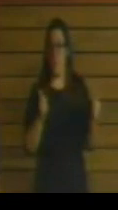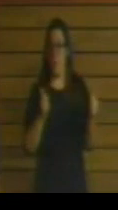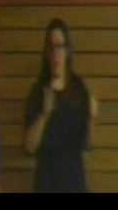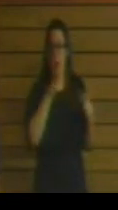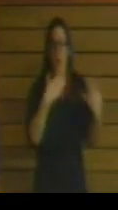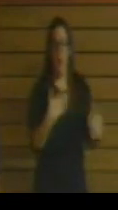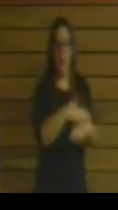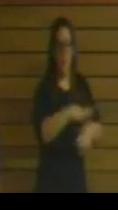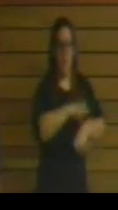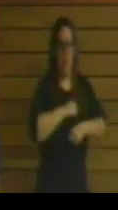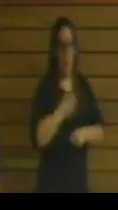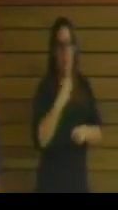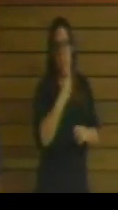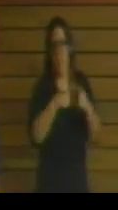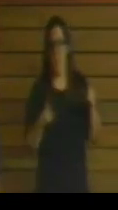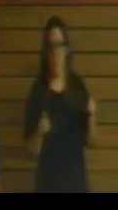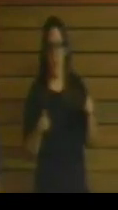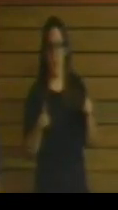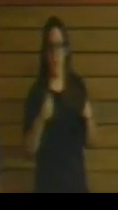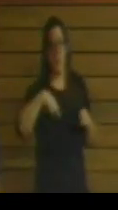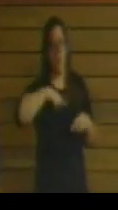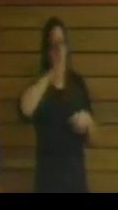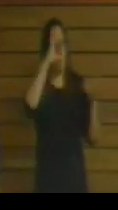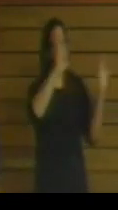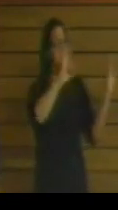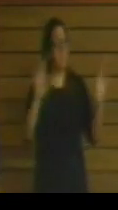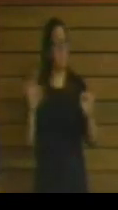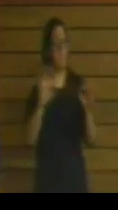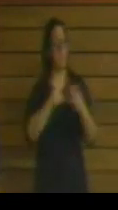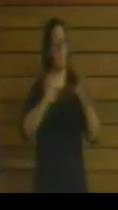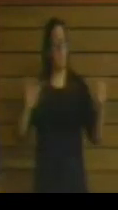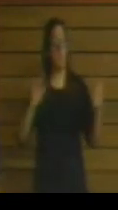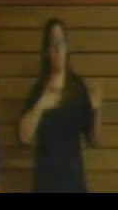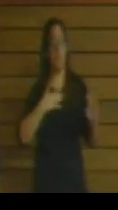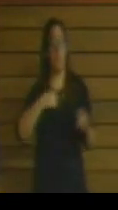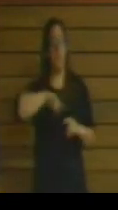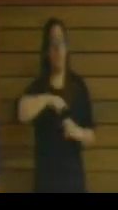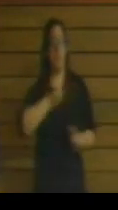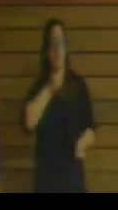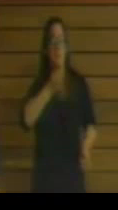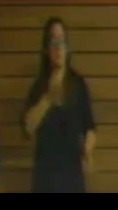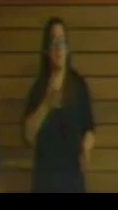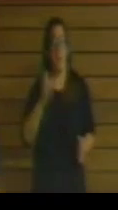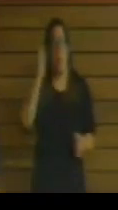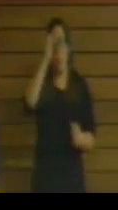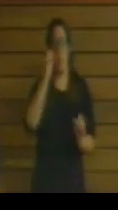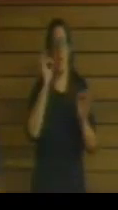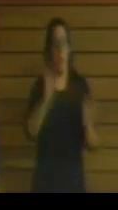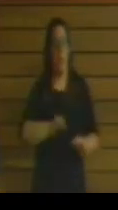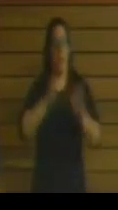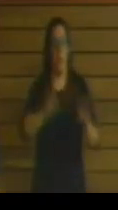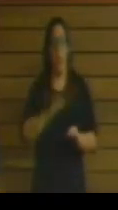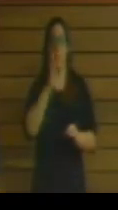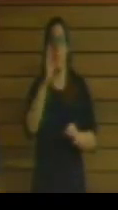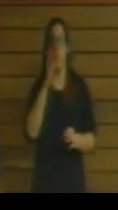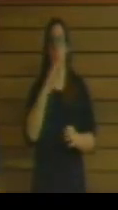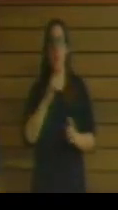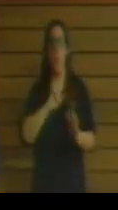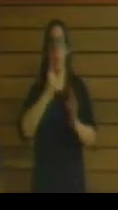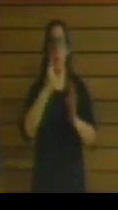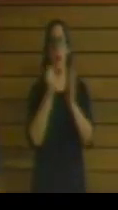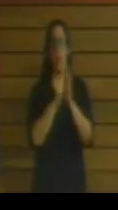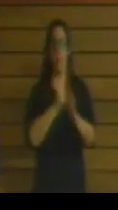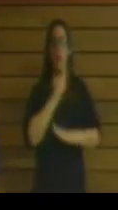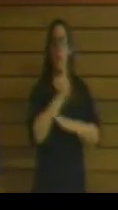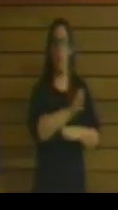ser coherentes, queremos tener el mismo mensaje. Y por lo tanto, nosotros sí que vamos a apoyar la propuesta que se nos plantea en el primer punto,